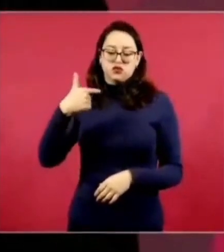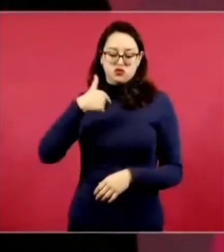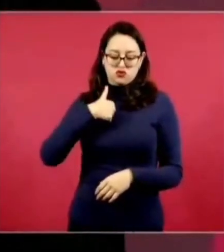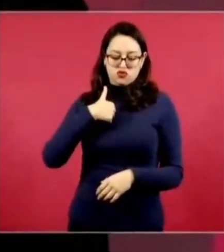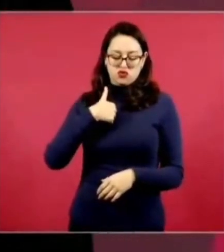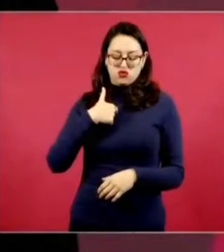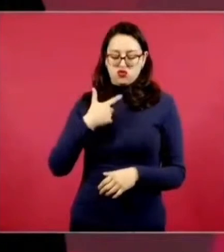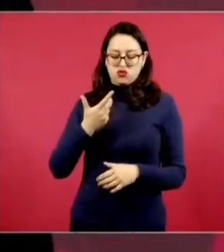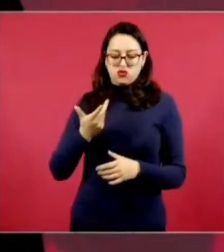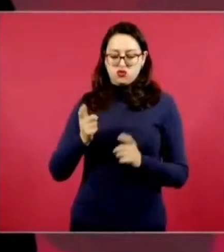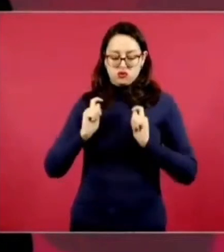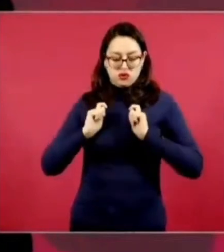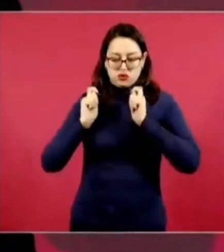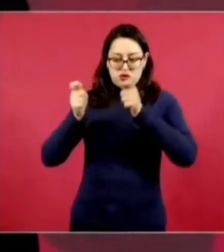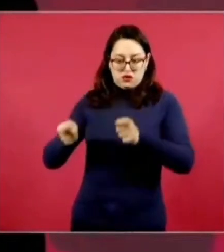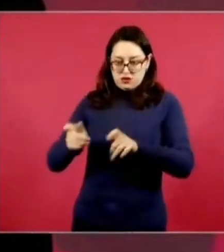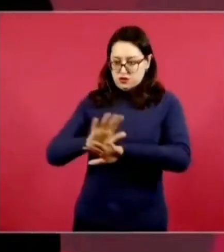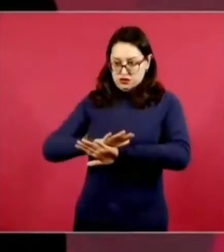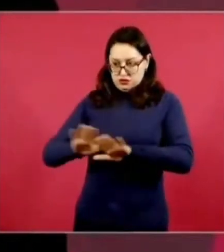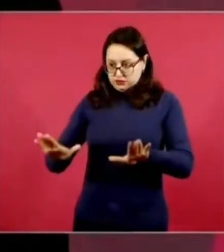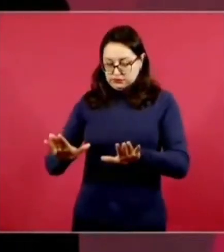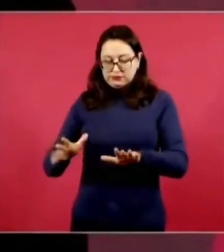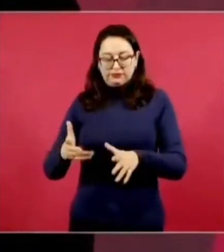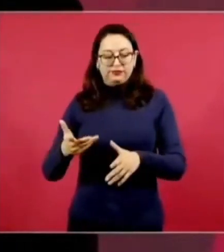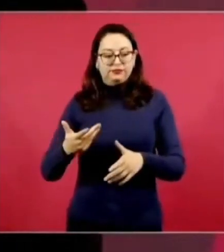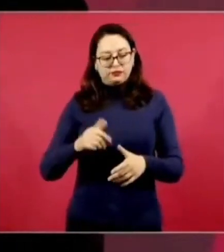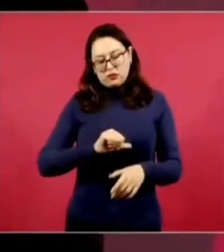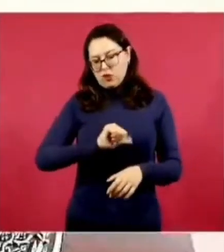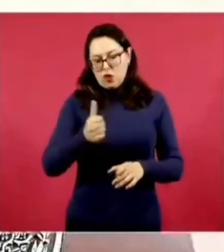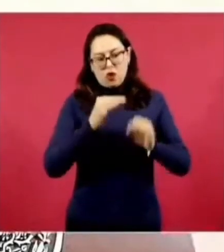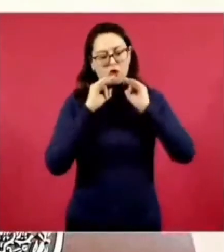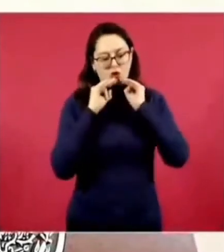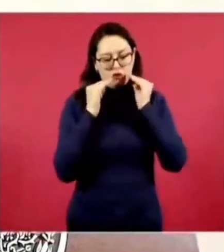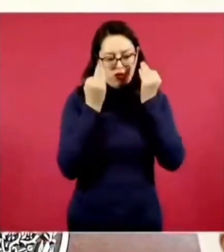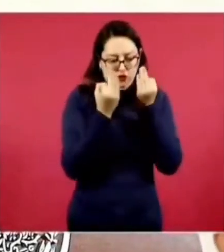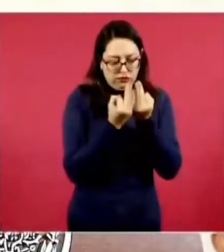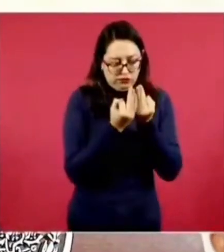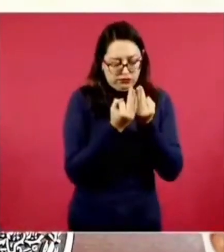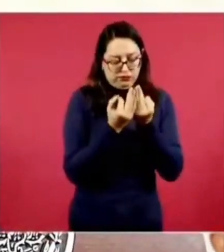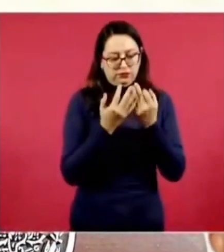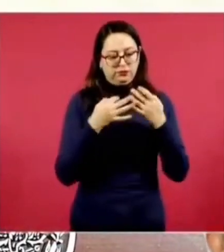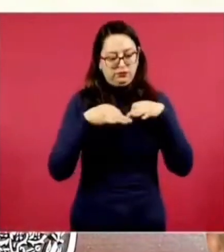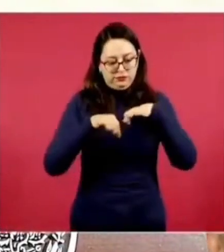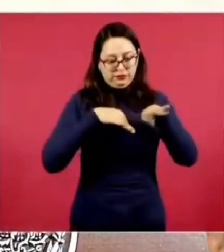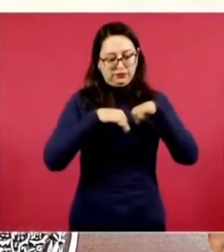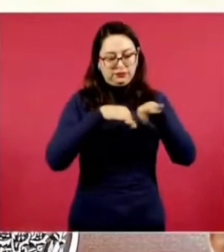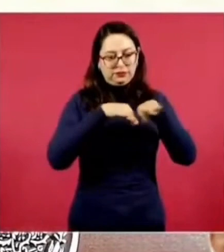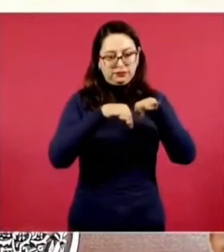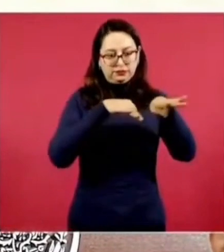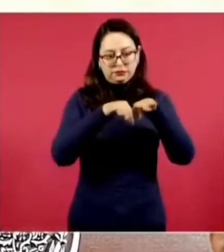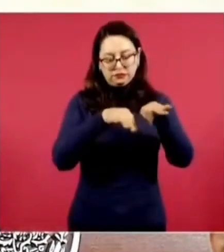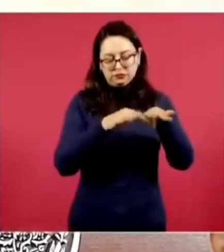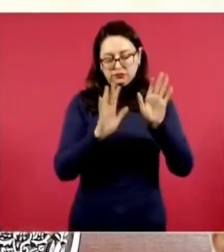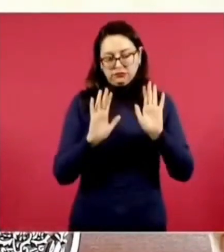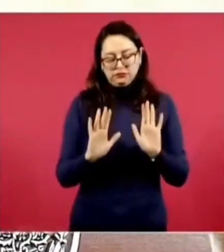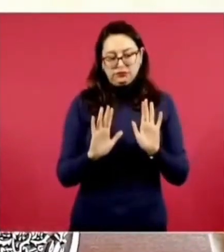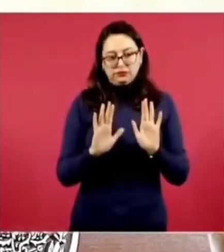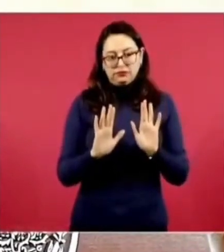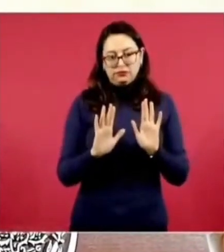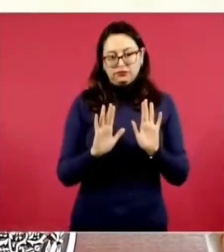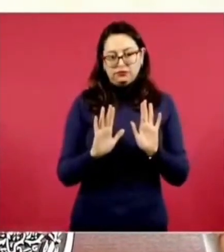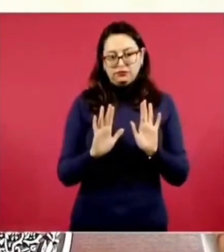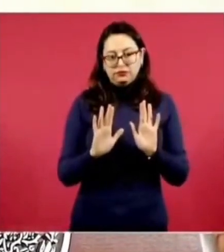tarea fue distinto pero terminé de jefe de gobierno y procuré no